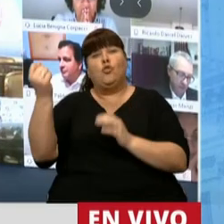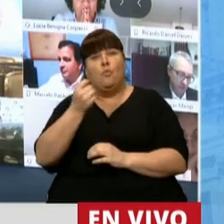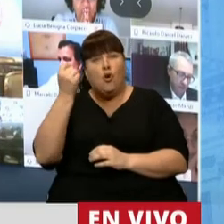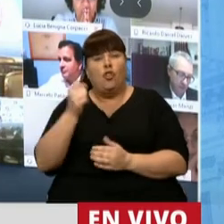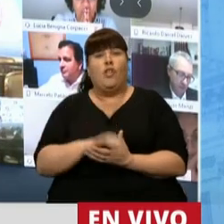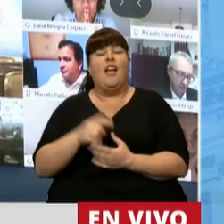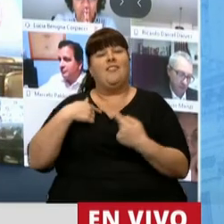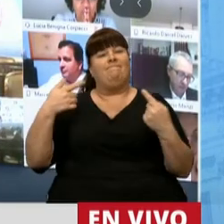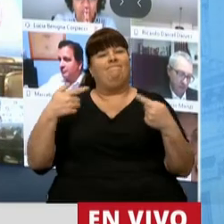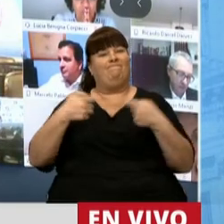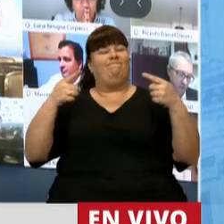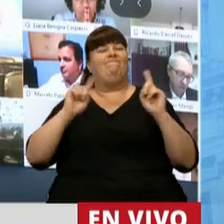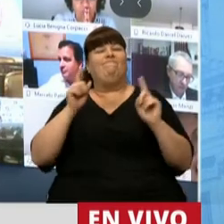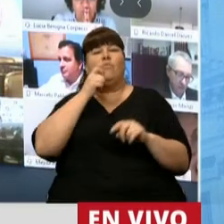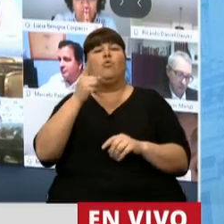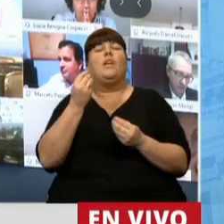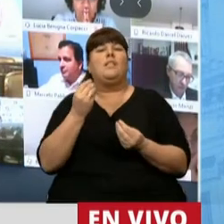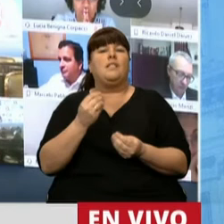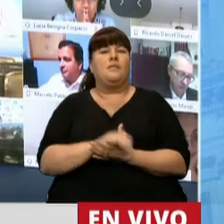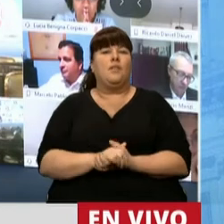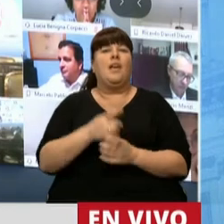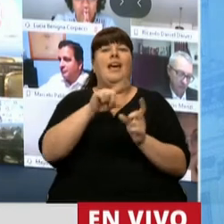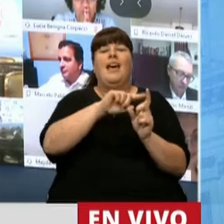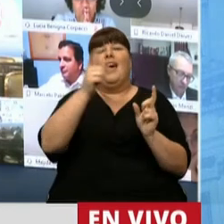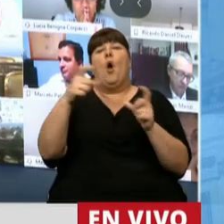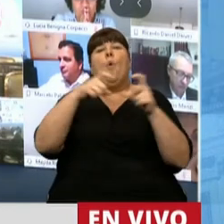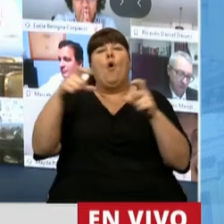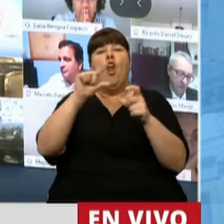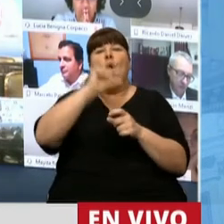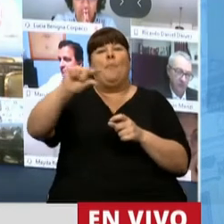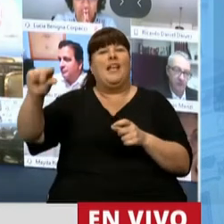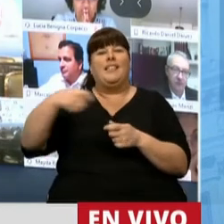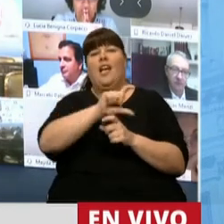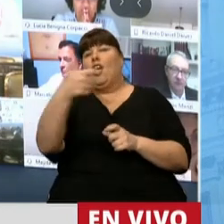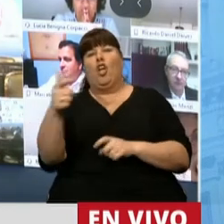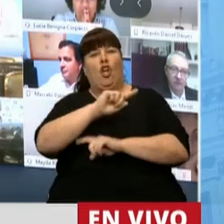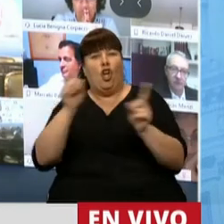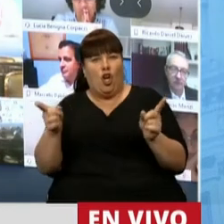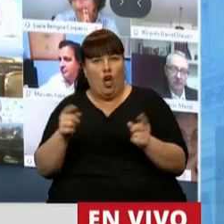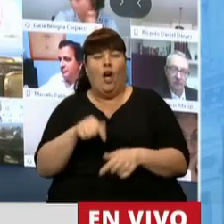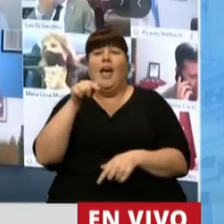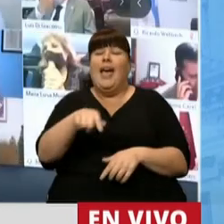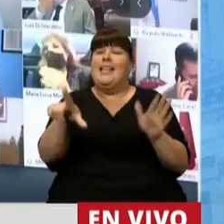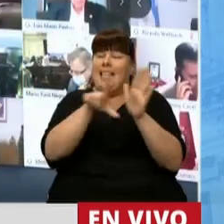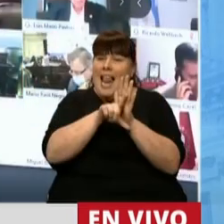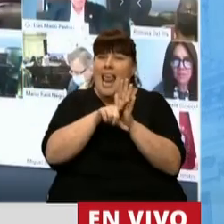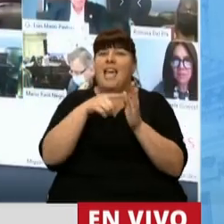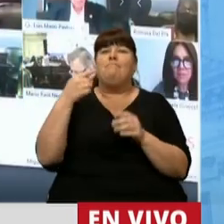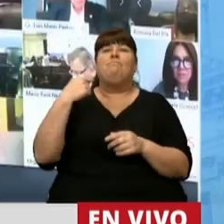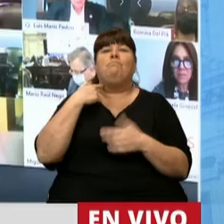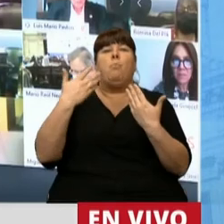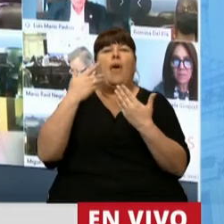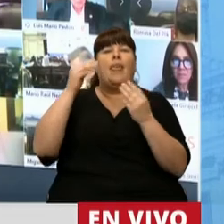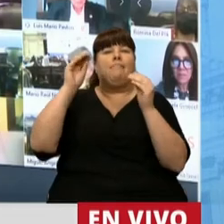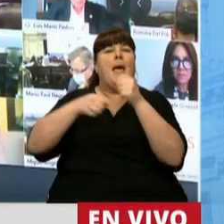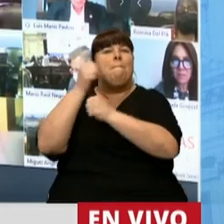que vemos con discrepancia es la imposibilidad de transferir el bono de crédito digital. Esta medida podría afectar a empresas que